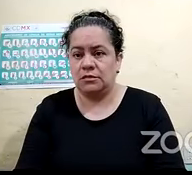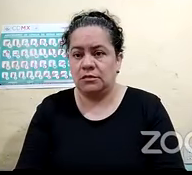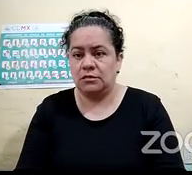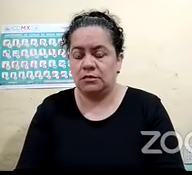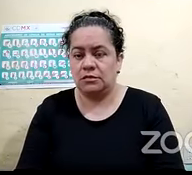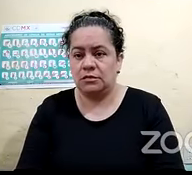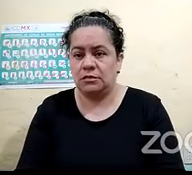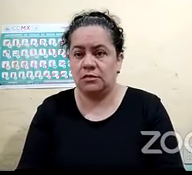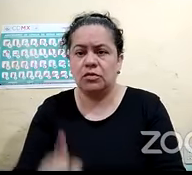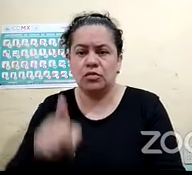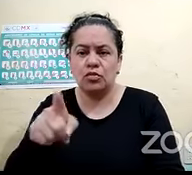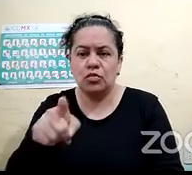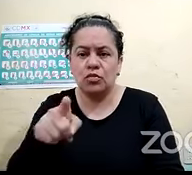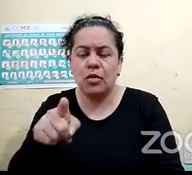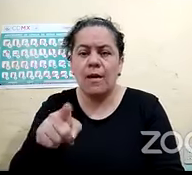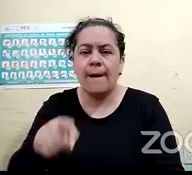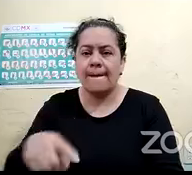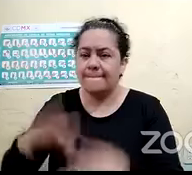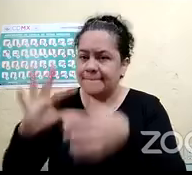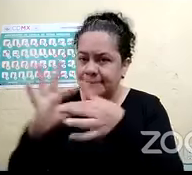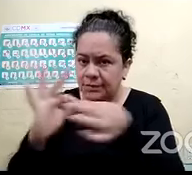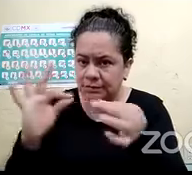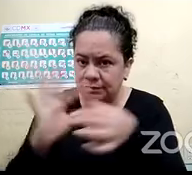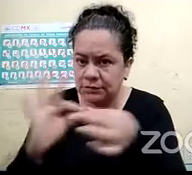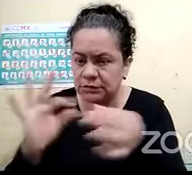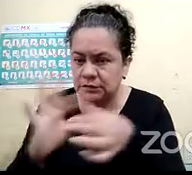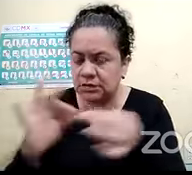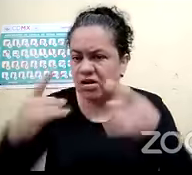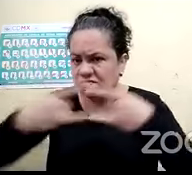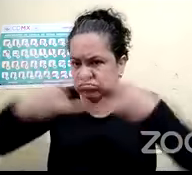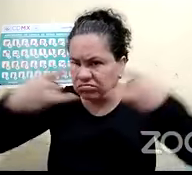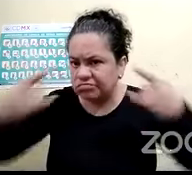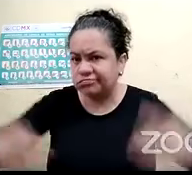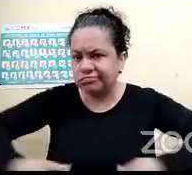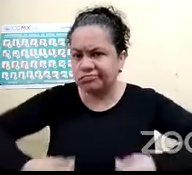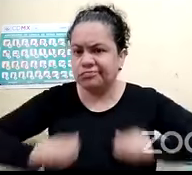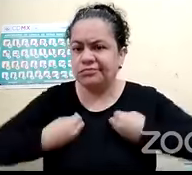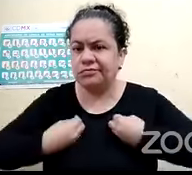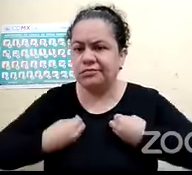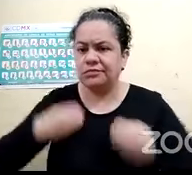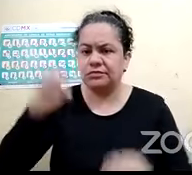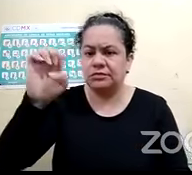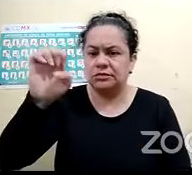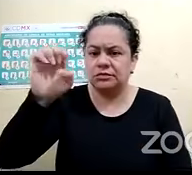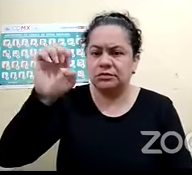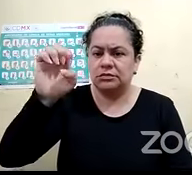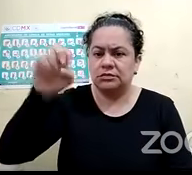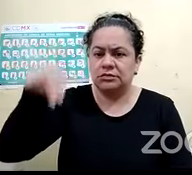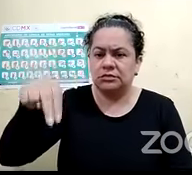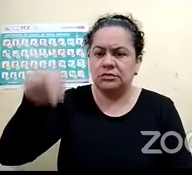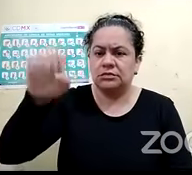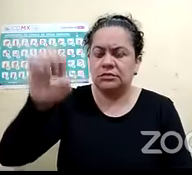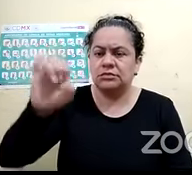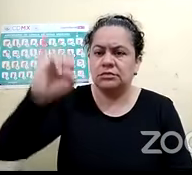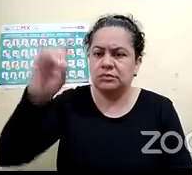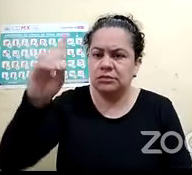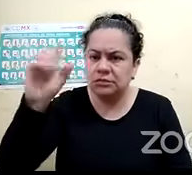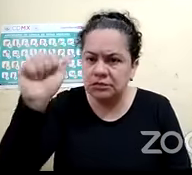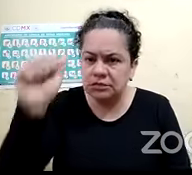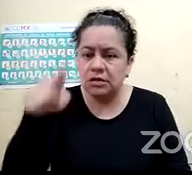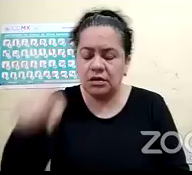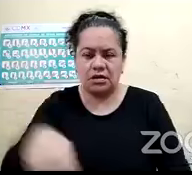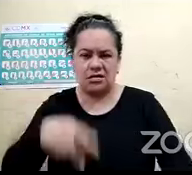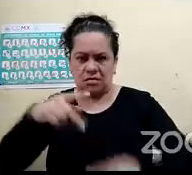escucháramos un poco de la historia de Eneida. Como les decía, yo ahorita les dije de manera general hasta dónde ha llegado,